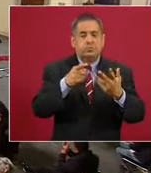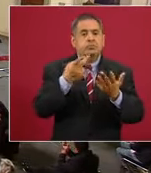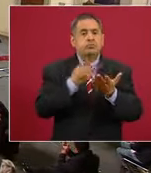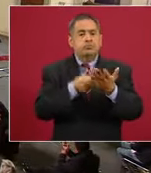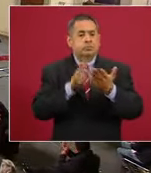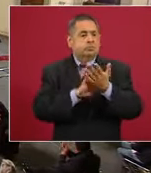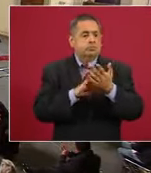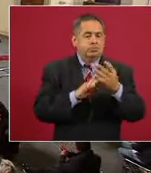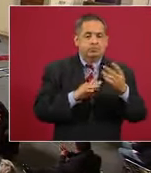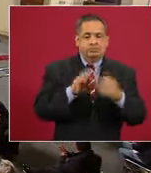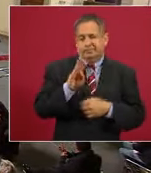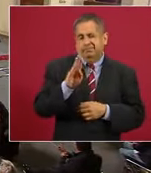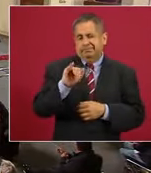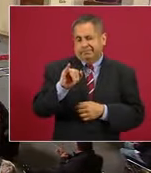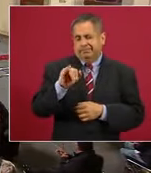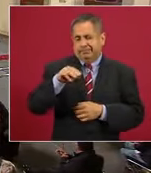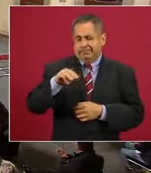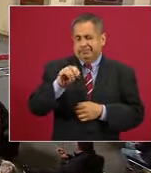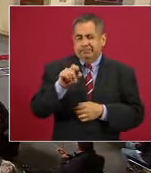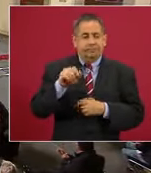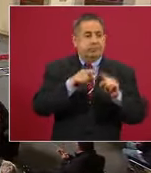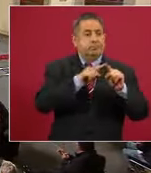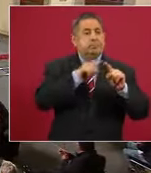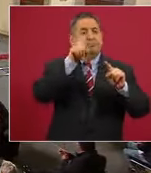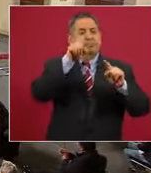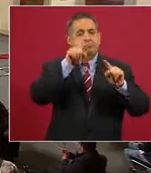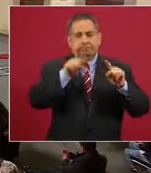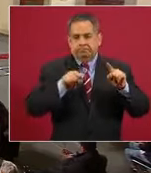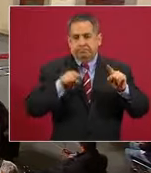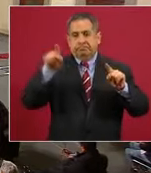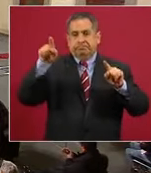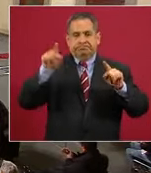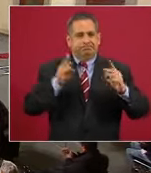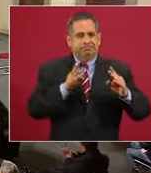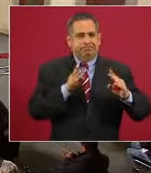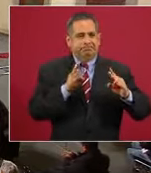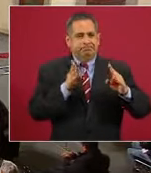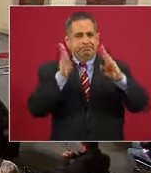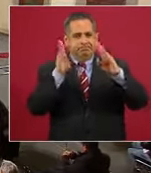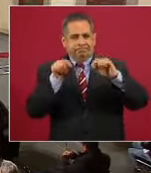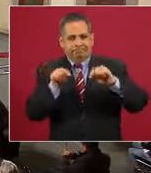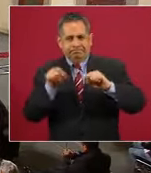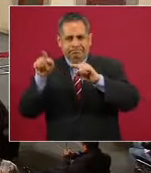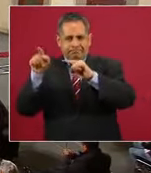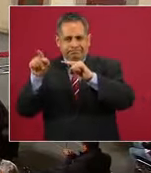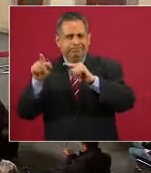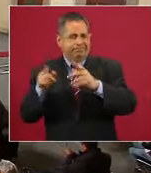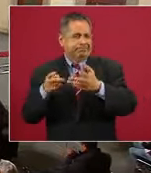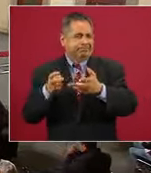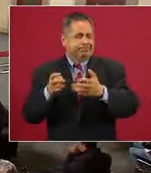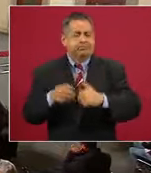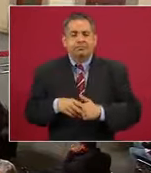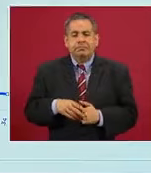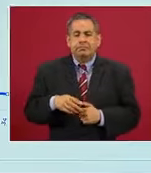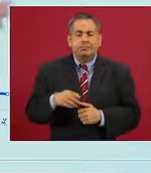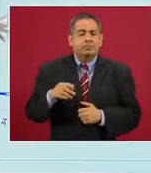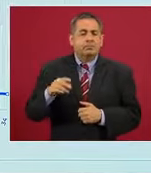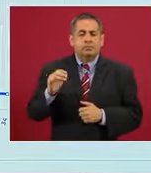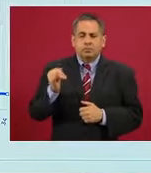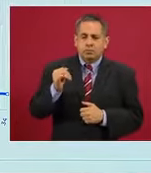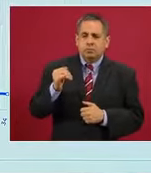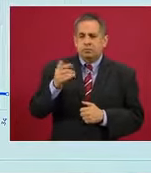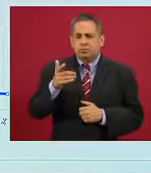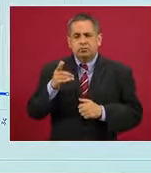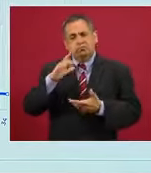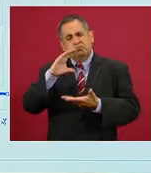epidémica, una curva bimodal. Llegamos a punto máximo a mitad de julio, descenso y otra